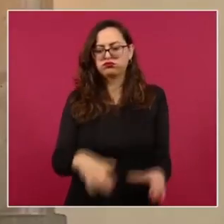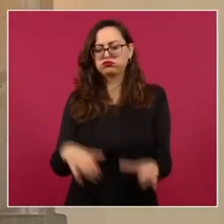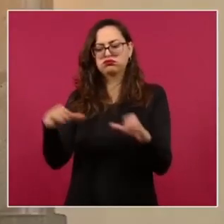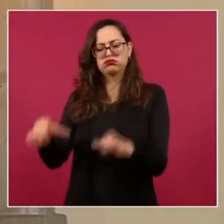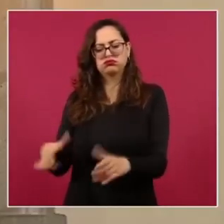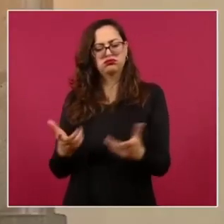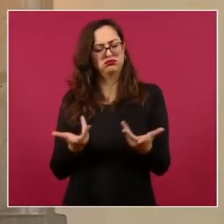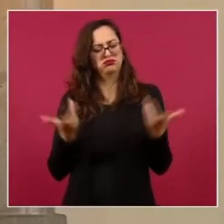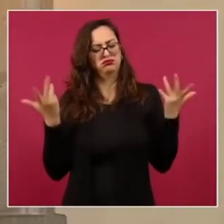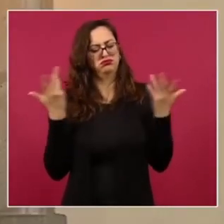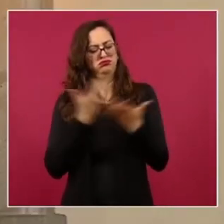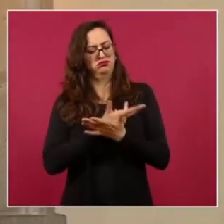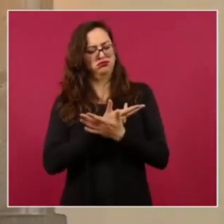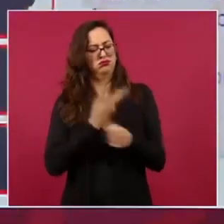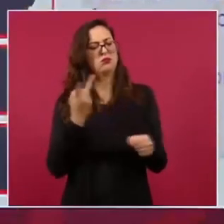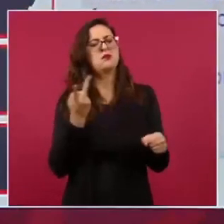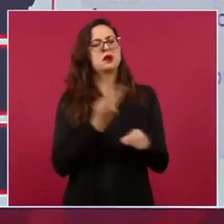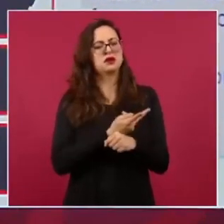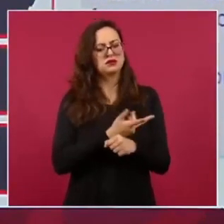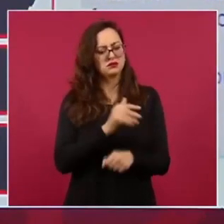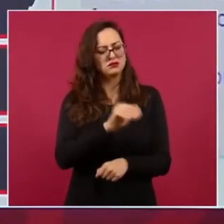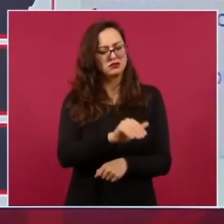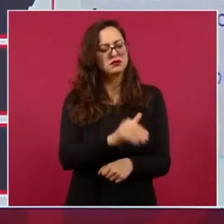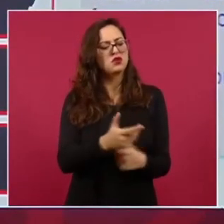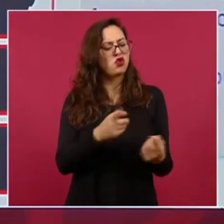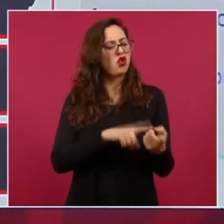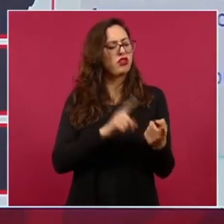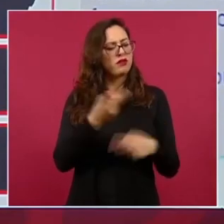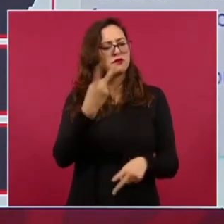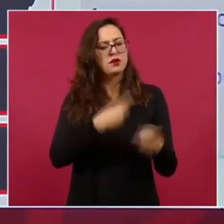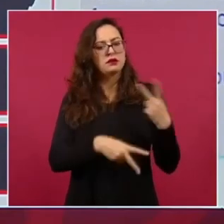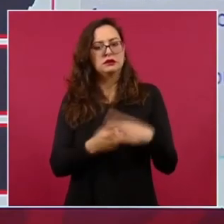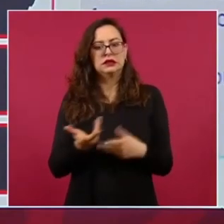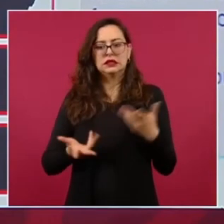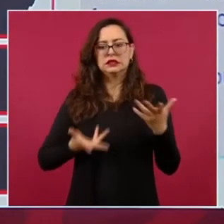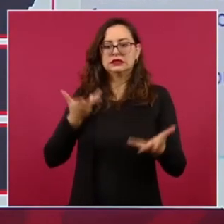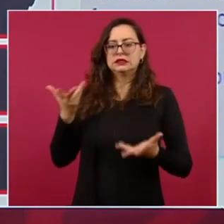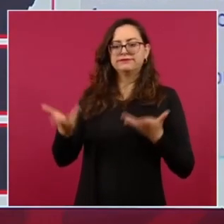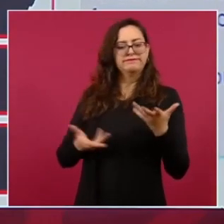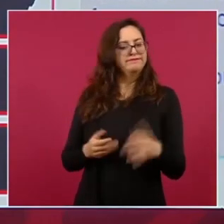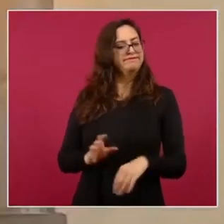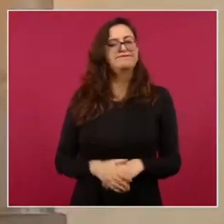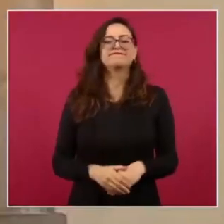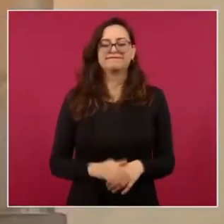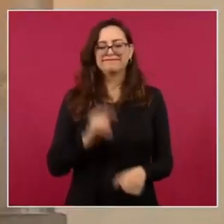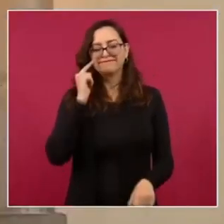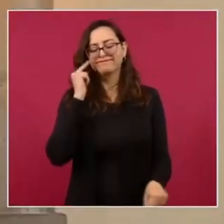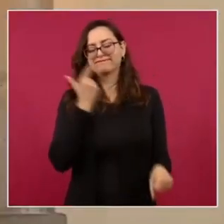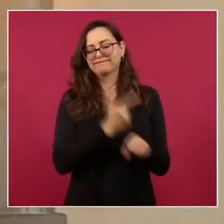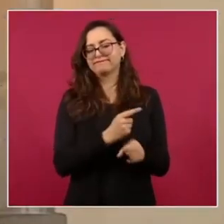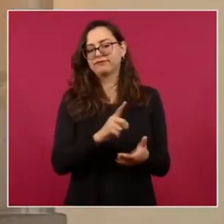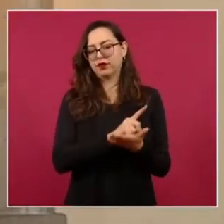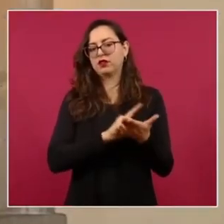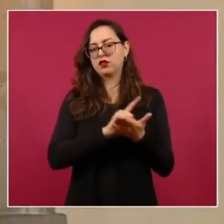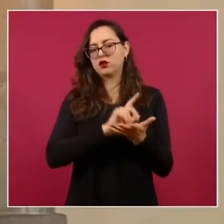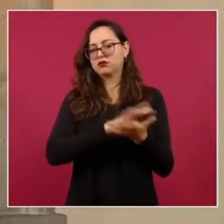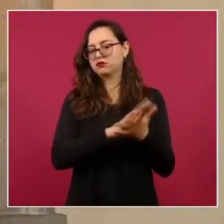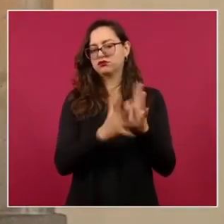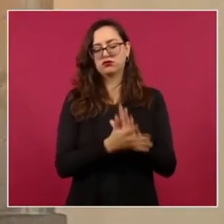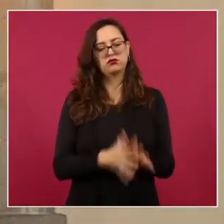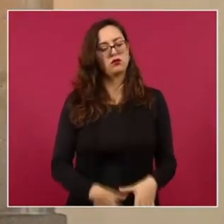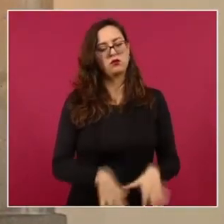operaciones de trasiego de droga, y fueron puestos a disposición de la Fiscalía General de la República.